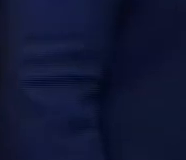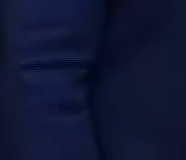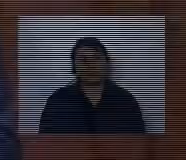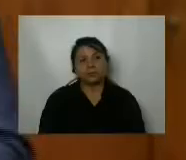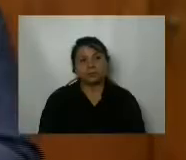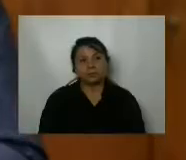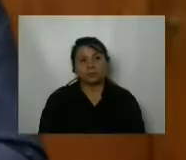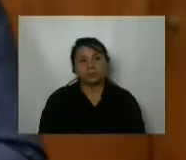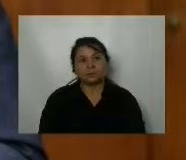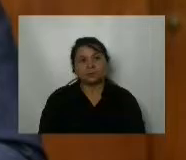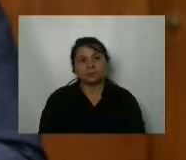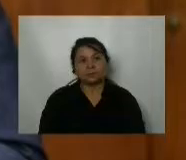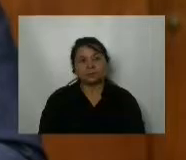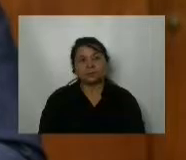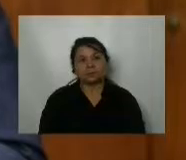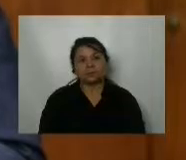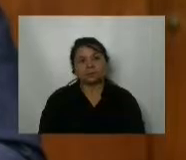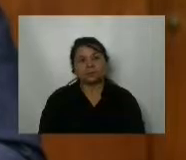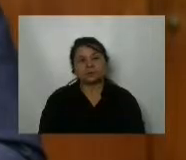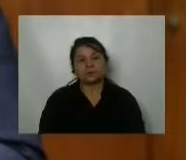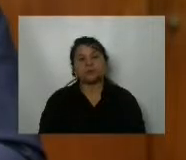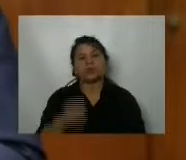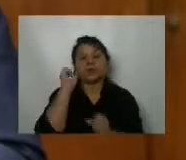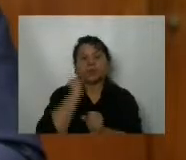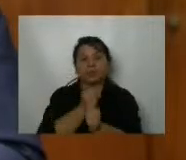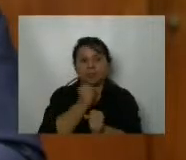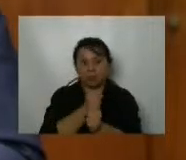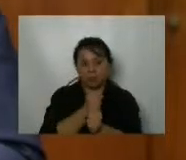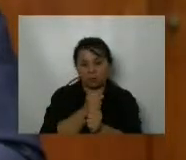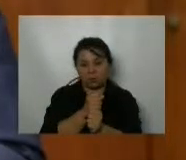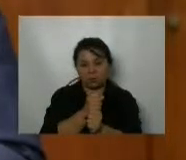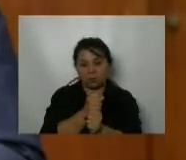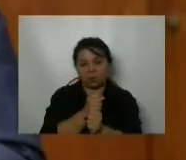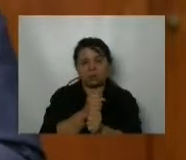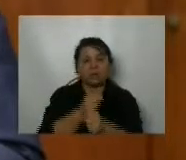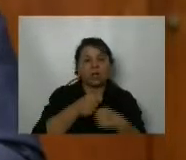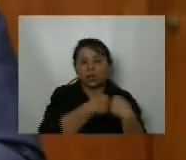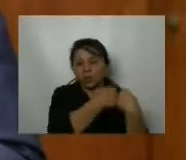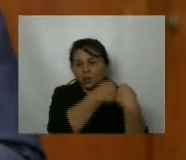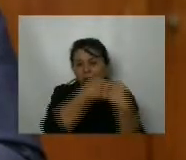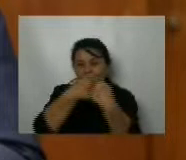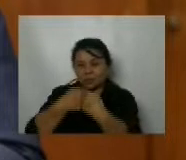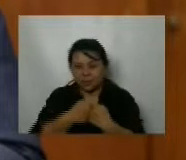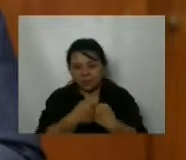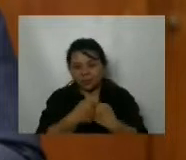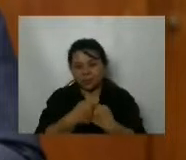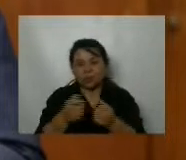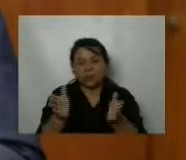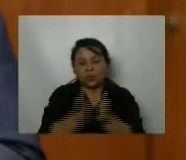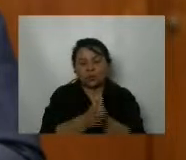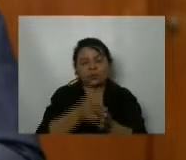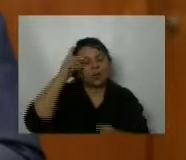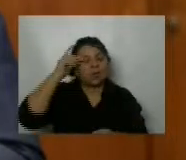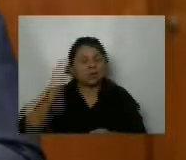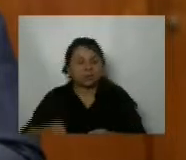No sé qué tan grave pueda estar San Juan como lo ha anunciado él. Yo siempre he tenido en mente, a lo mejor eso obviamente o no, que